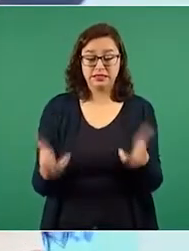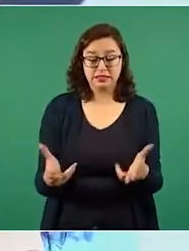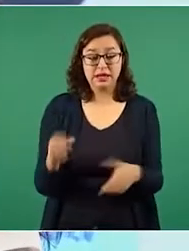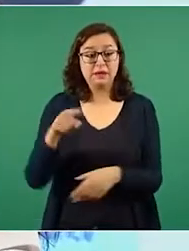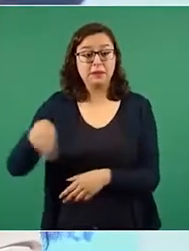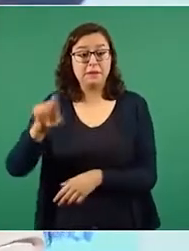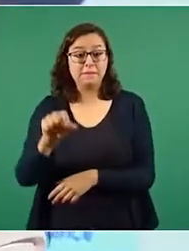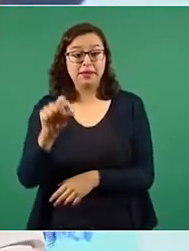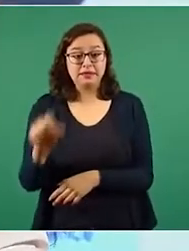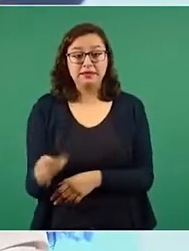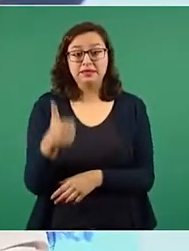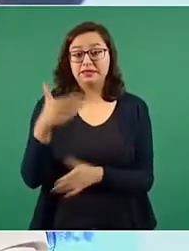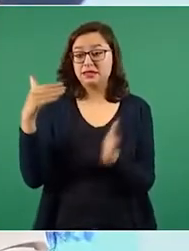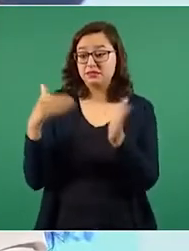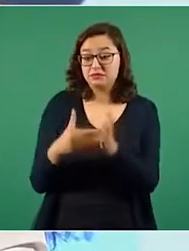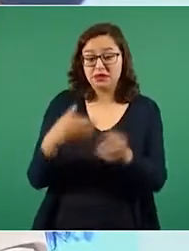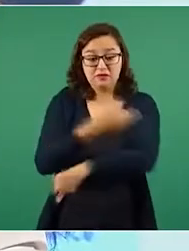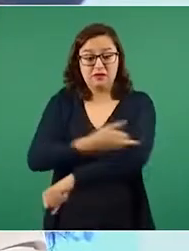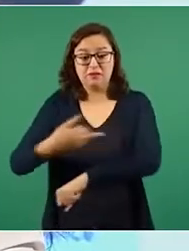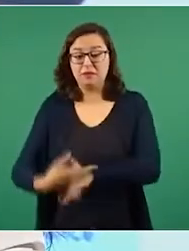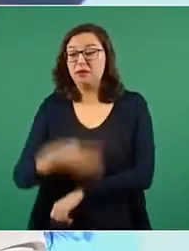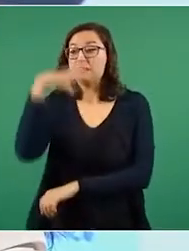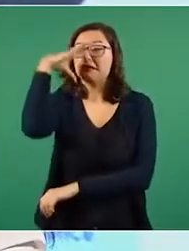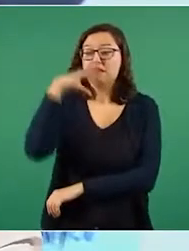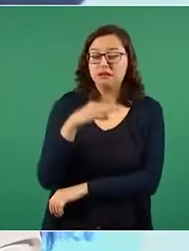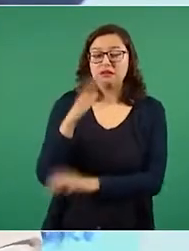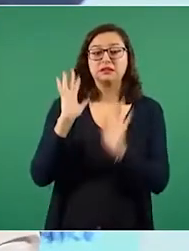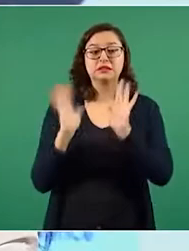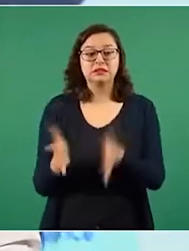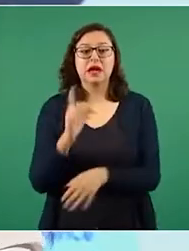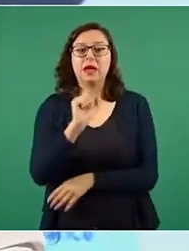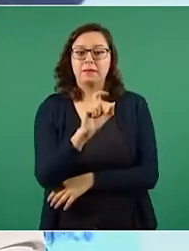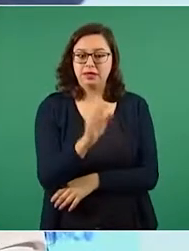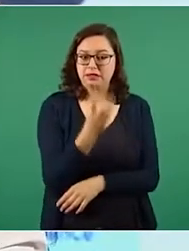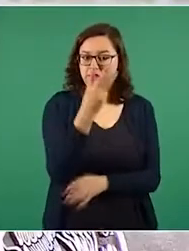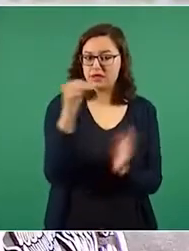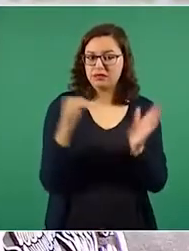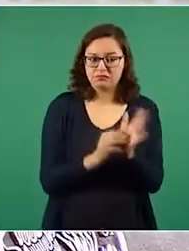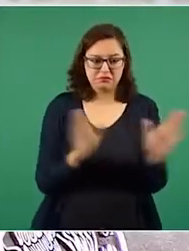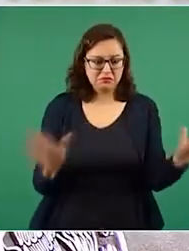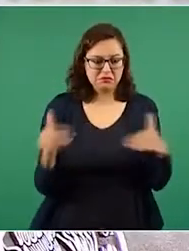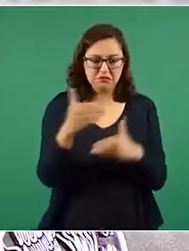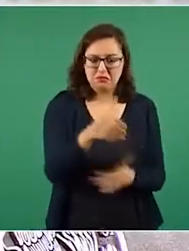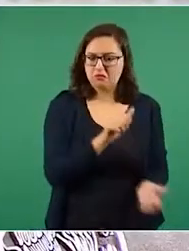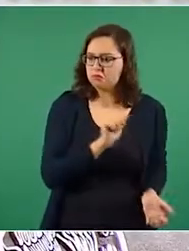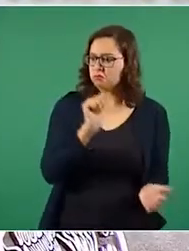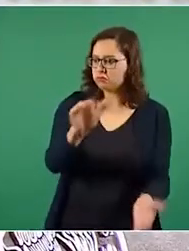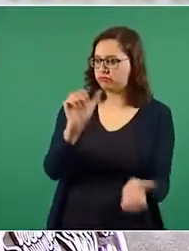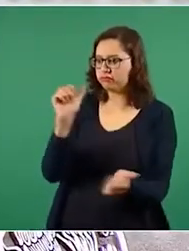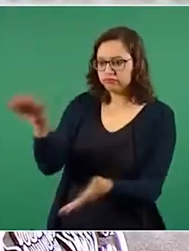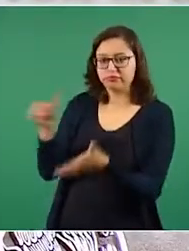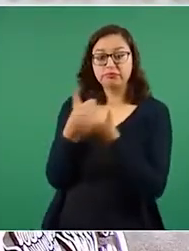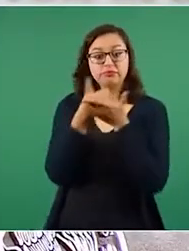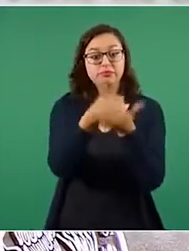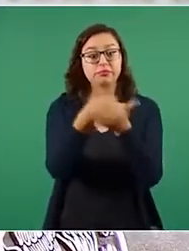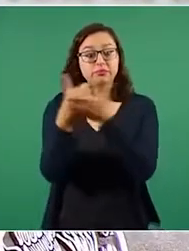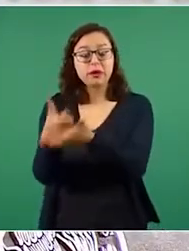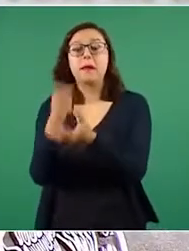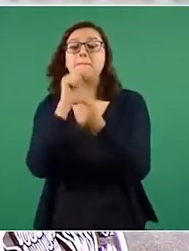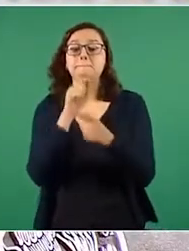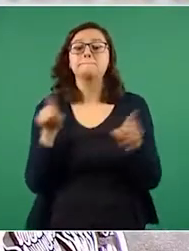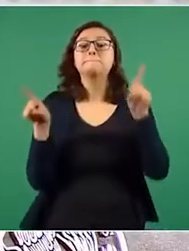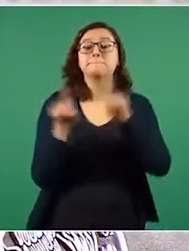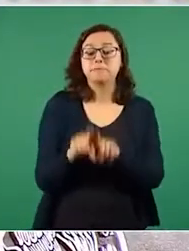damnificadas, se han entregado 23 mil 40 paquetes de ayuda, además del dragado de